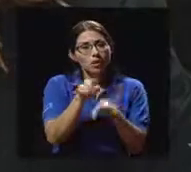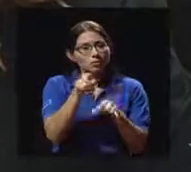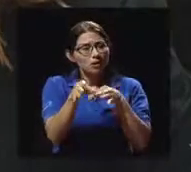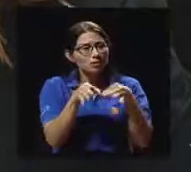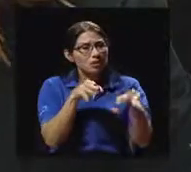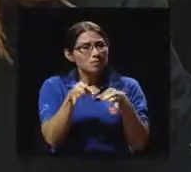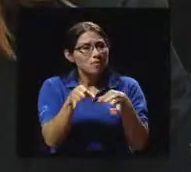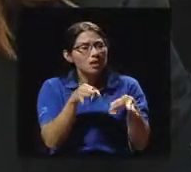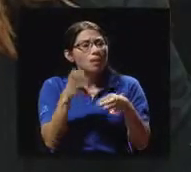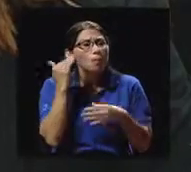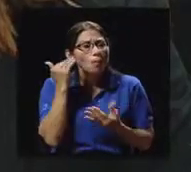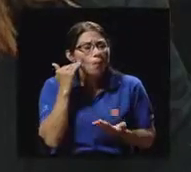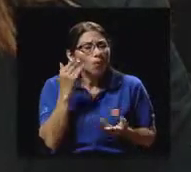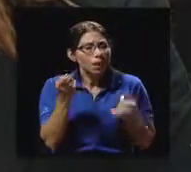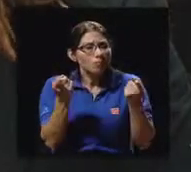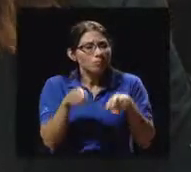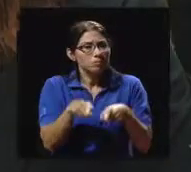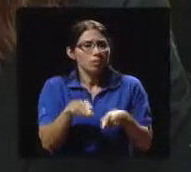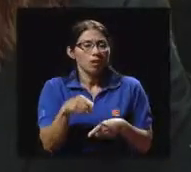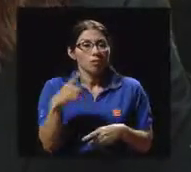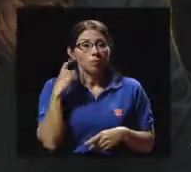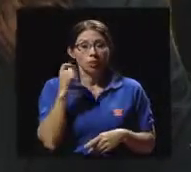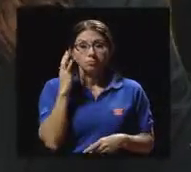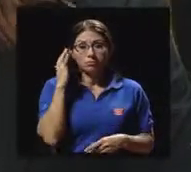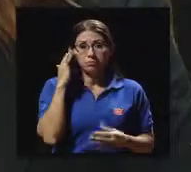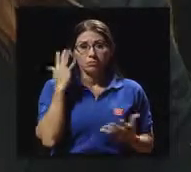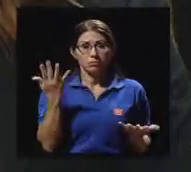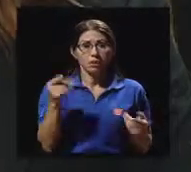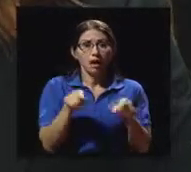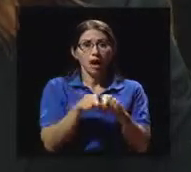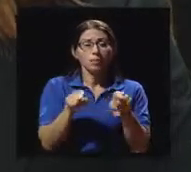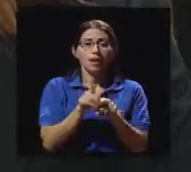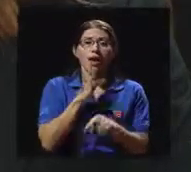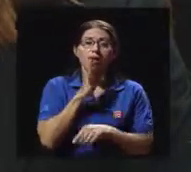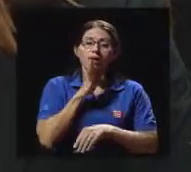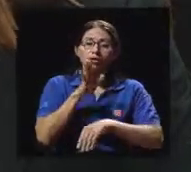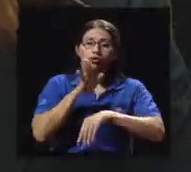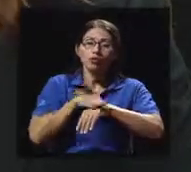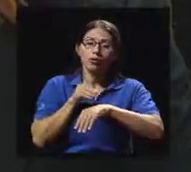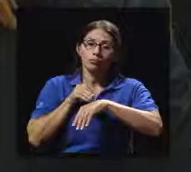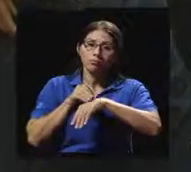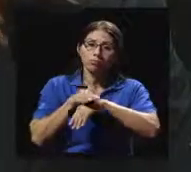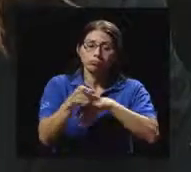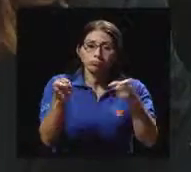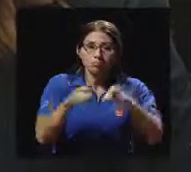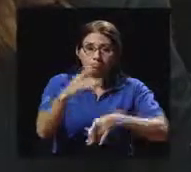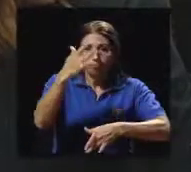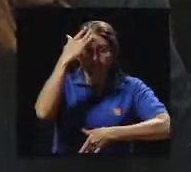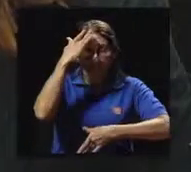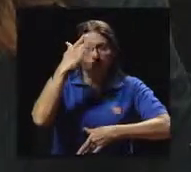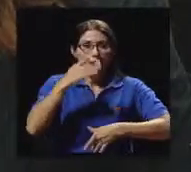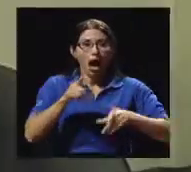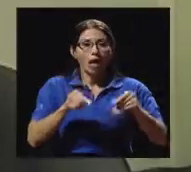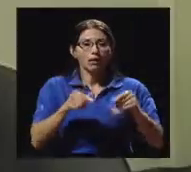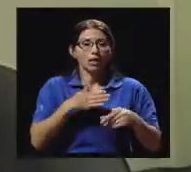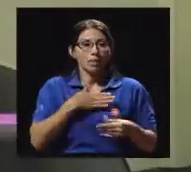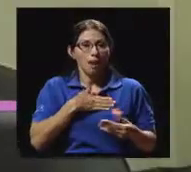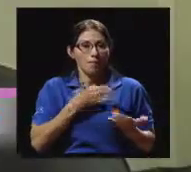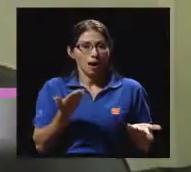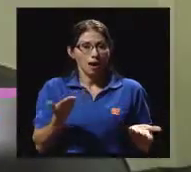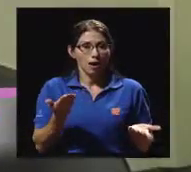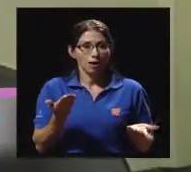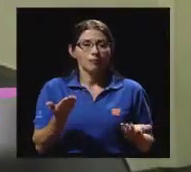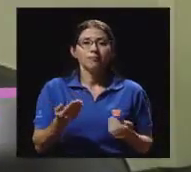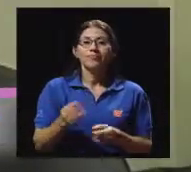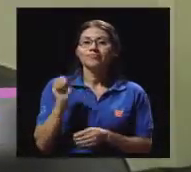cifras que Pablo nos mencionaba, realmente nos preocupa, ¿verdad? También hablando de la incidencia del cáncer de mama, por ejemplo, en nuestro país. Sí, algo